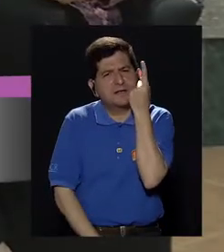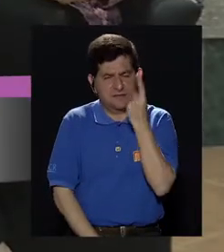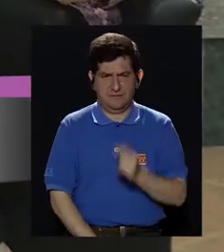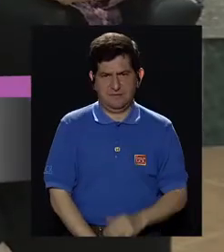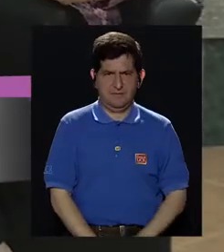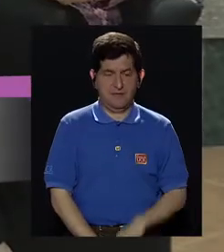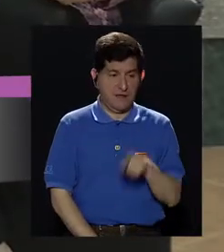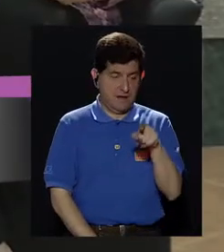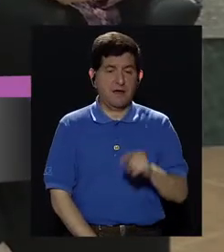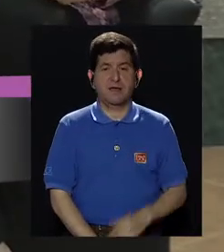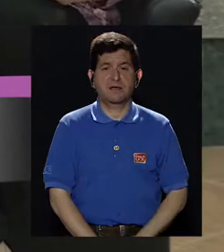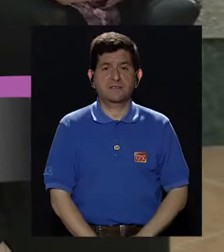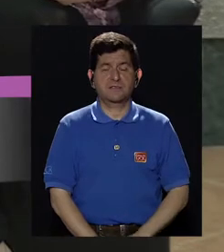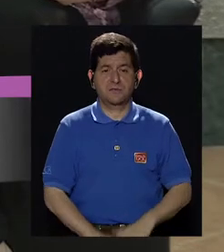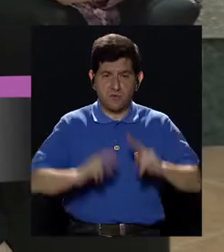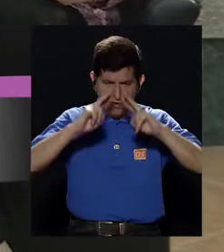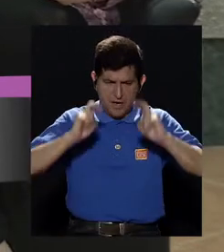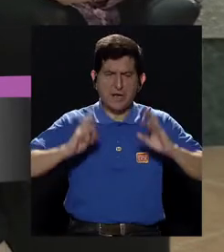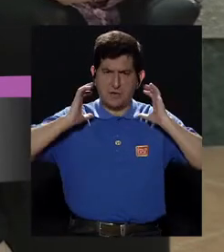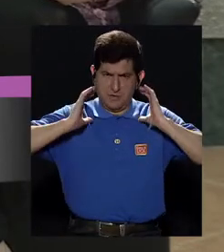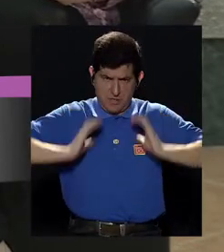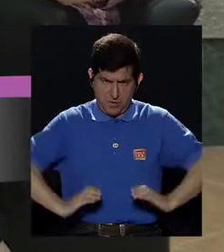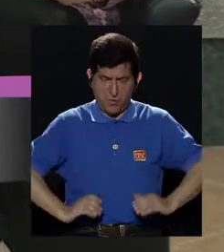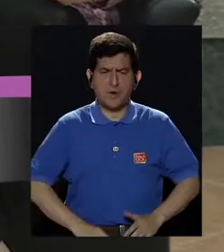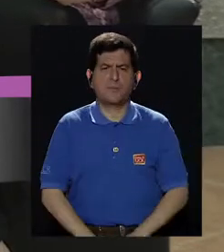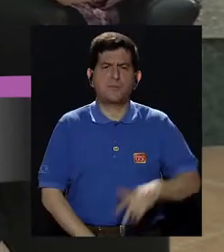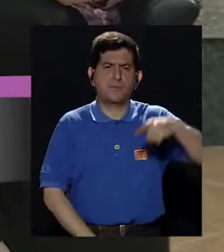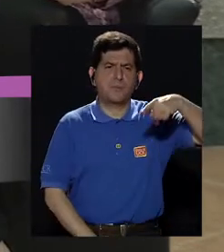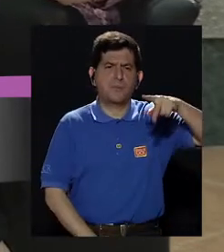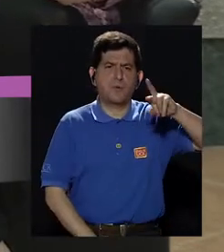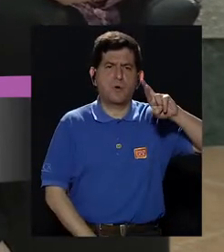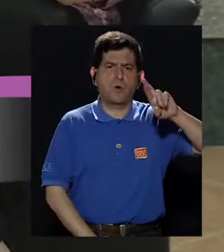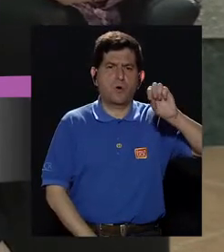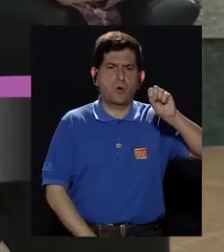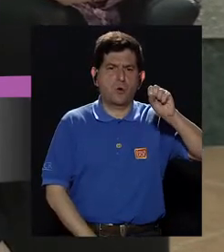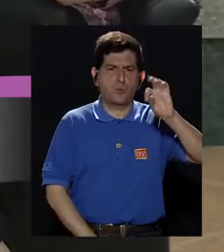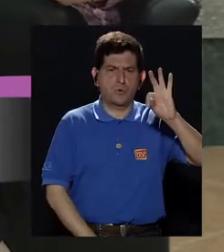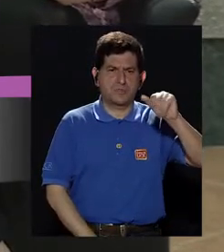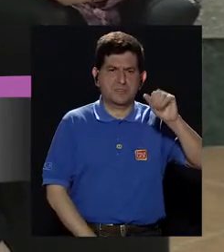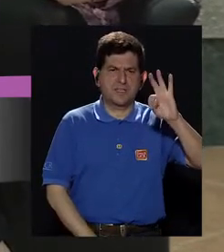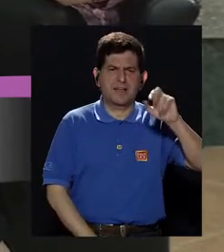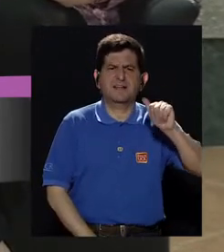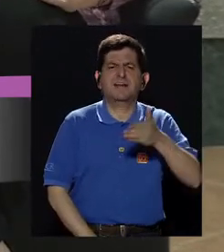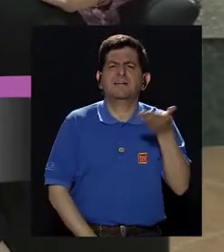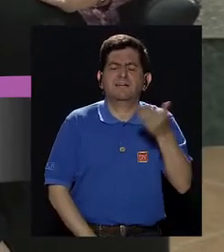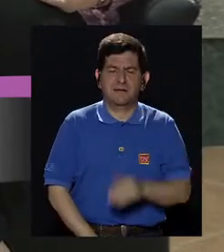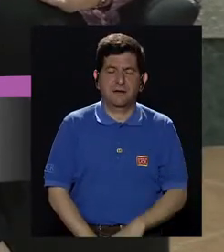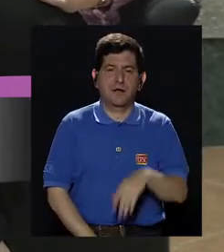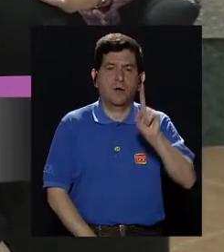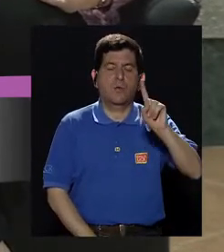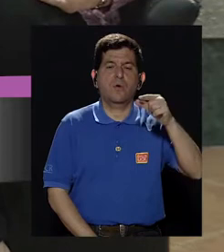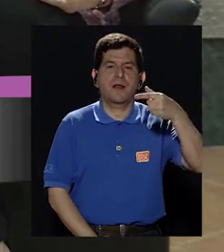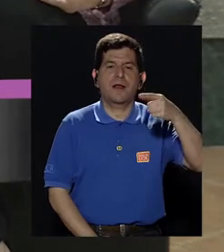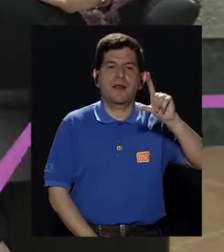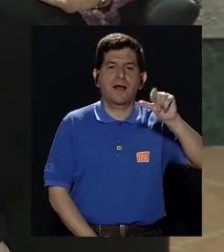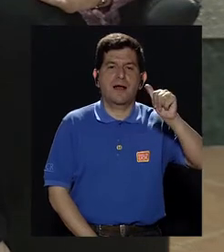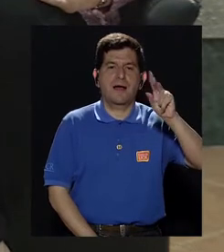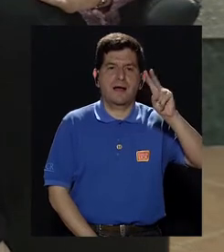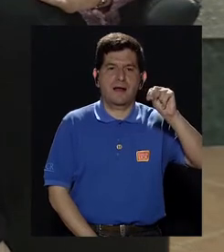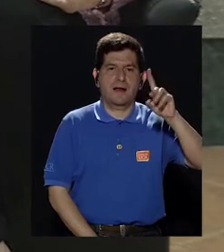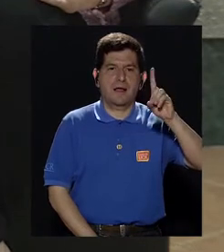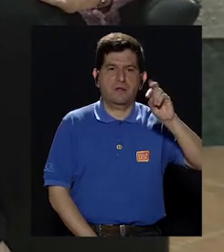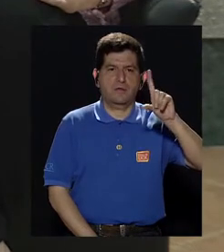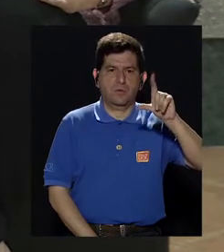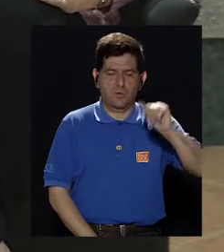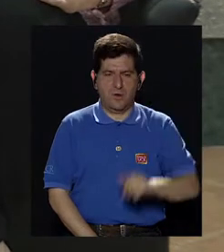poquitito más esto en la anatomía, ¿verdad, este don Gonzalo? La próstata es una bolsita, entonces. Es una glándula, que queda a la